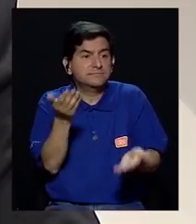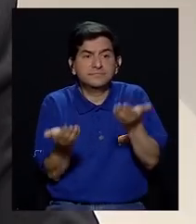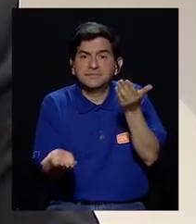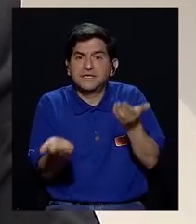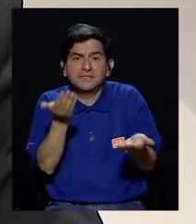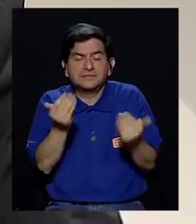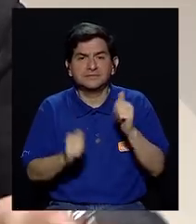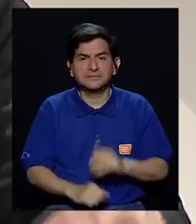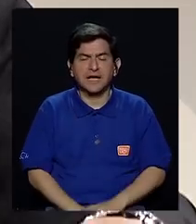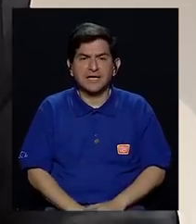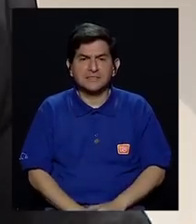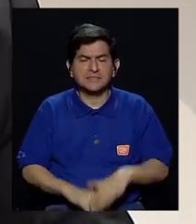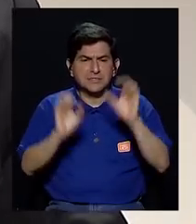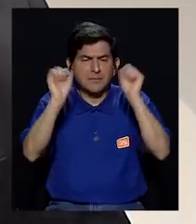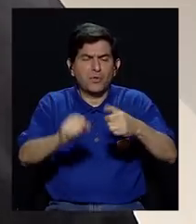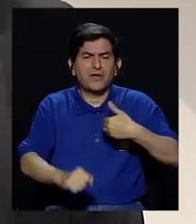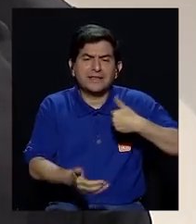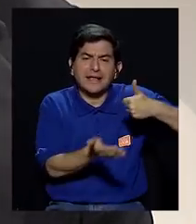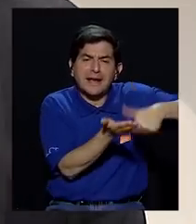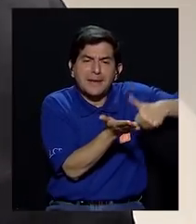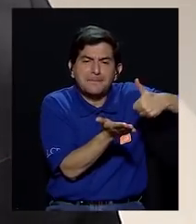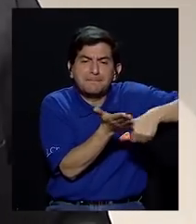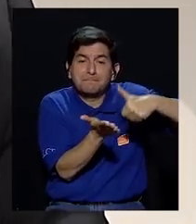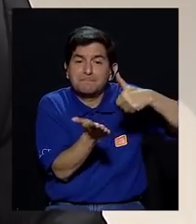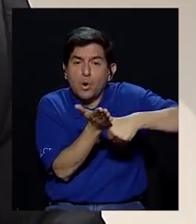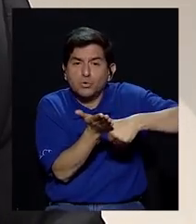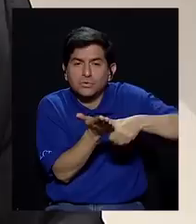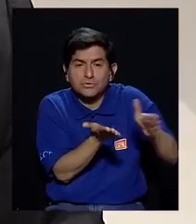pellizcar votos.